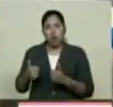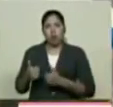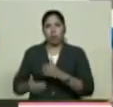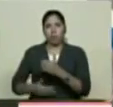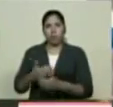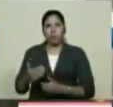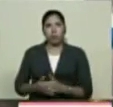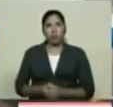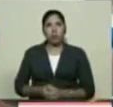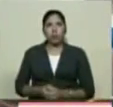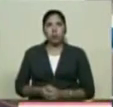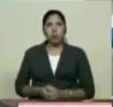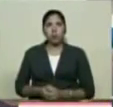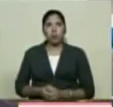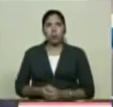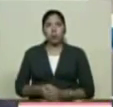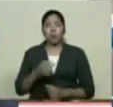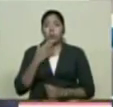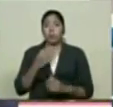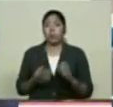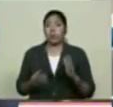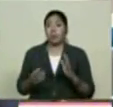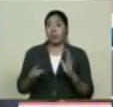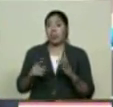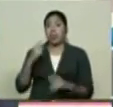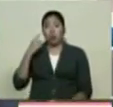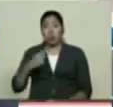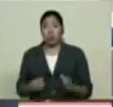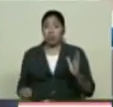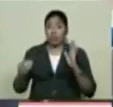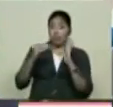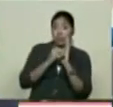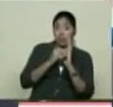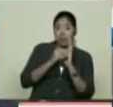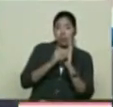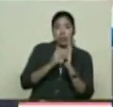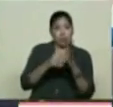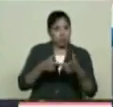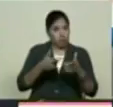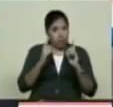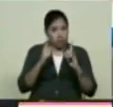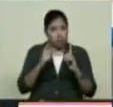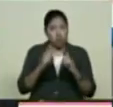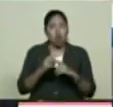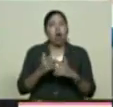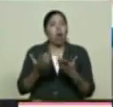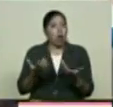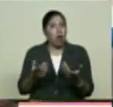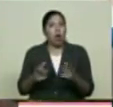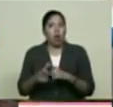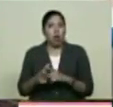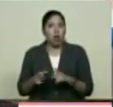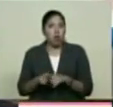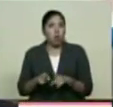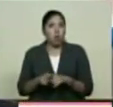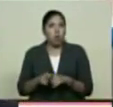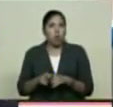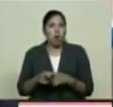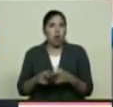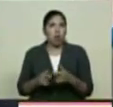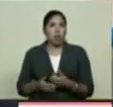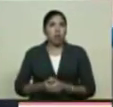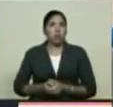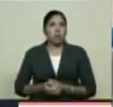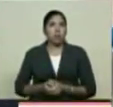dice Viene gente De otros países Este Bueno A no solamente Dejar Algo en la solita Sino